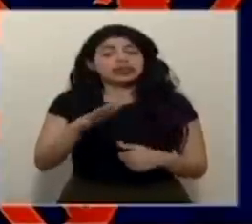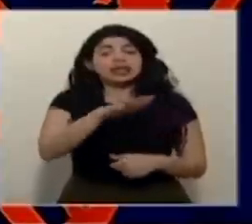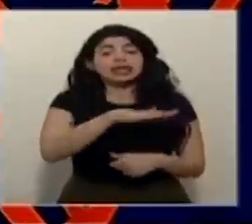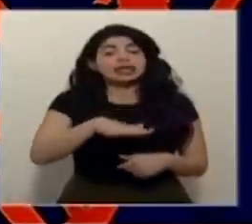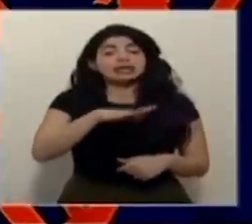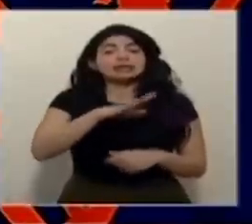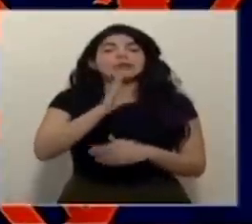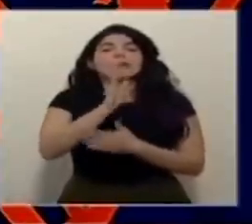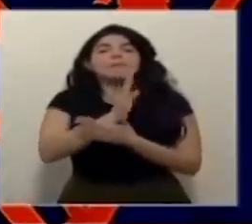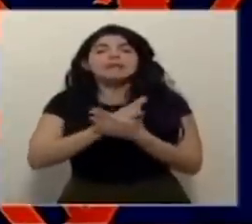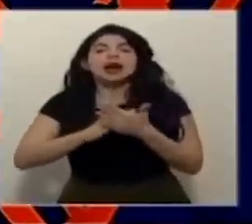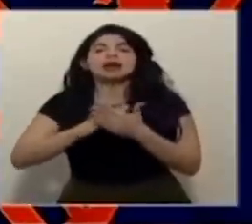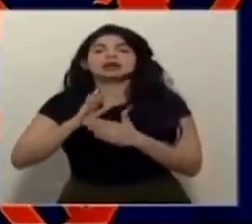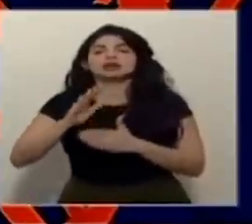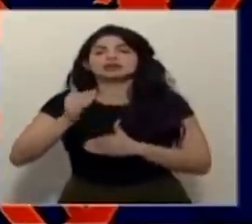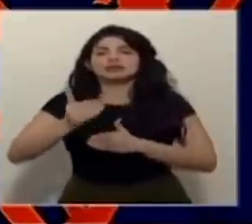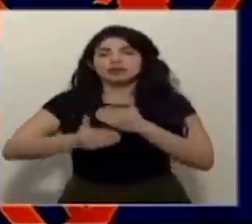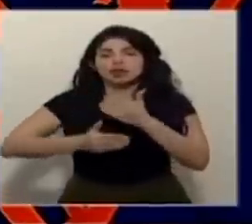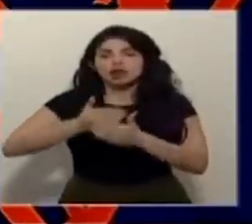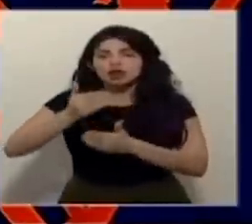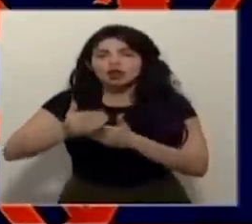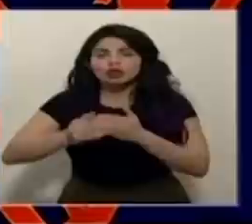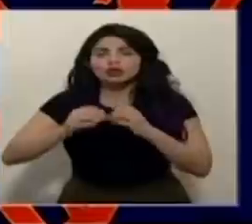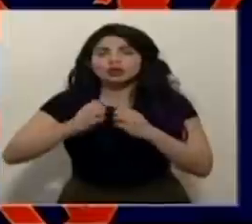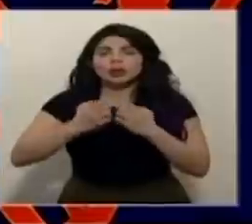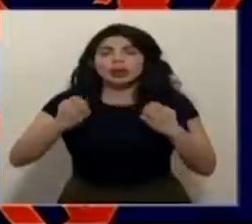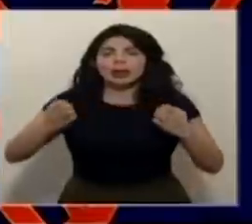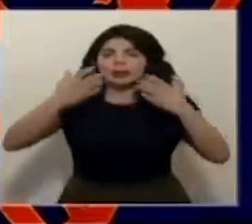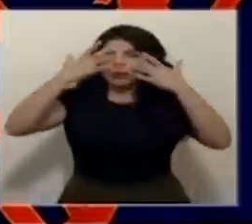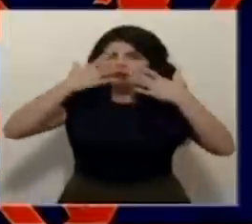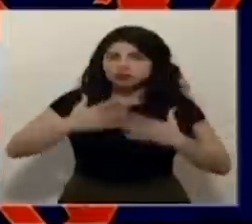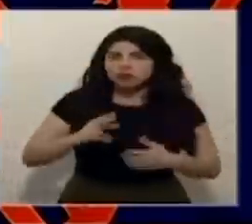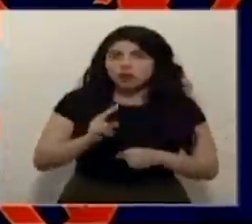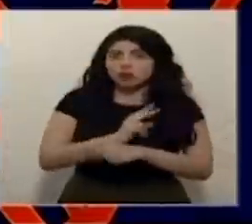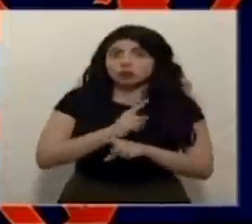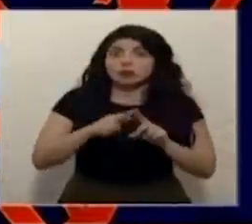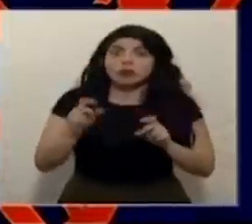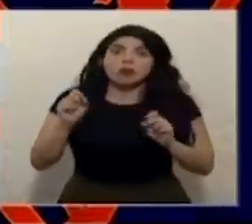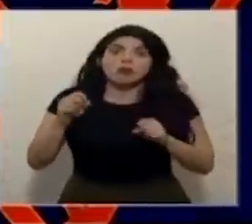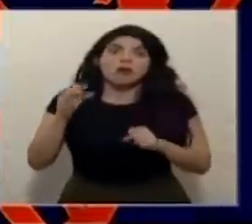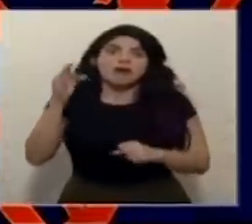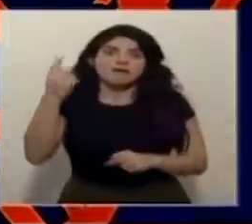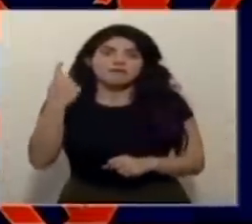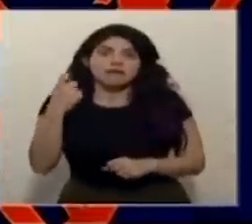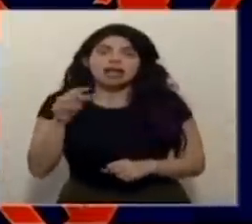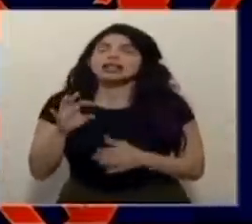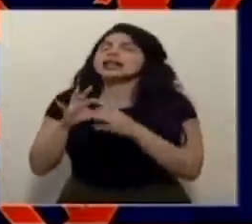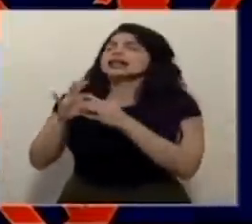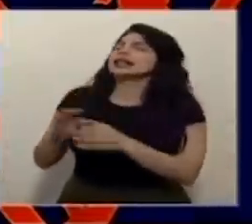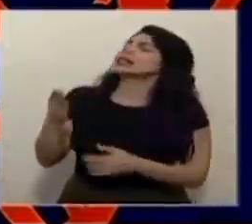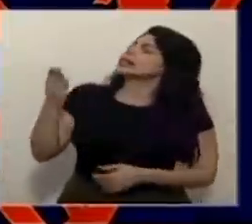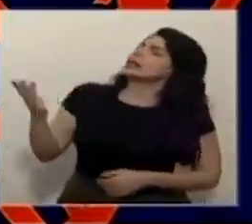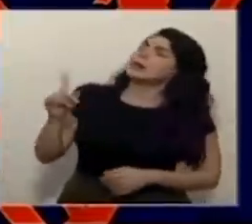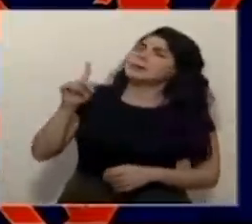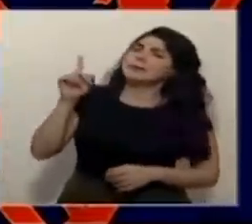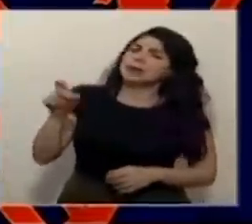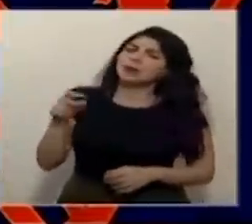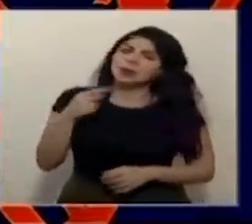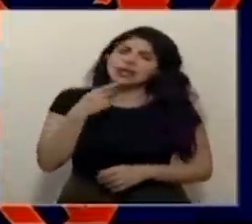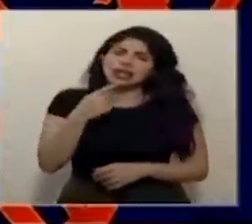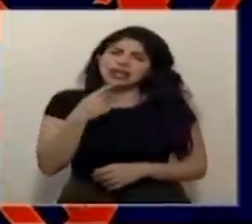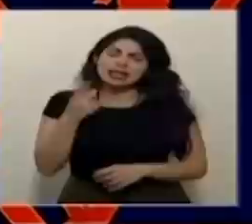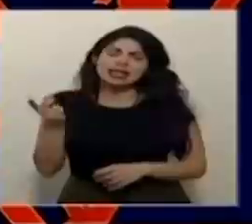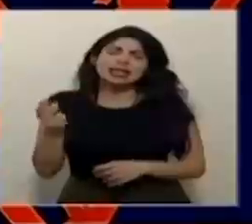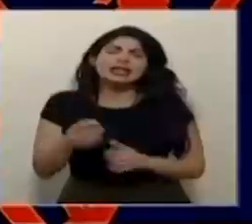parte de los protocolos parte del equipo de protección que se ha logrado conseguir pero podría ser falta respecto a la pregunta que plantearon